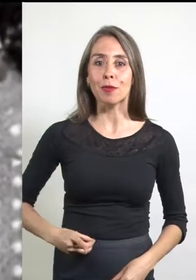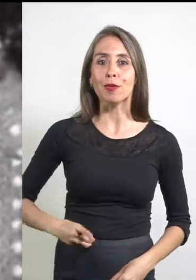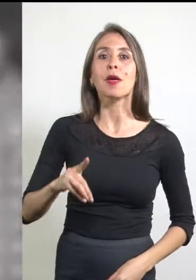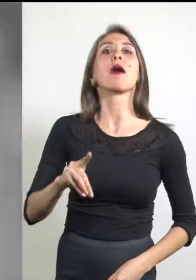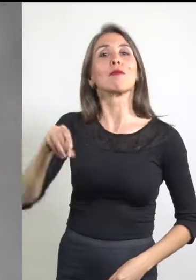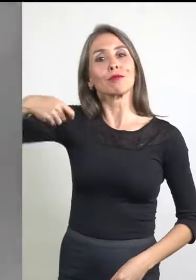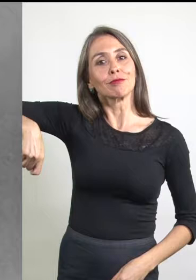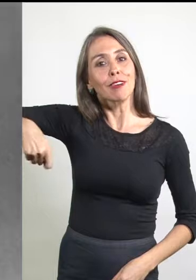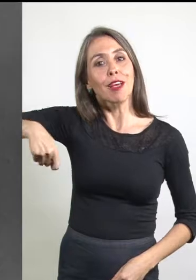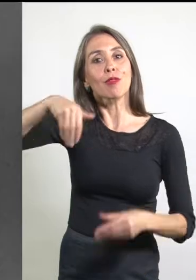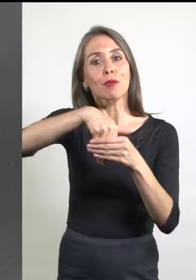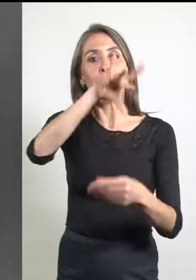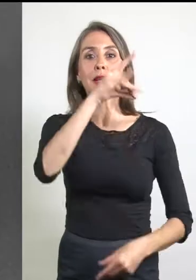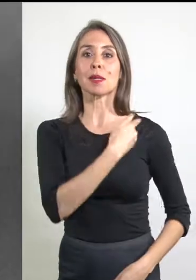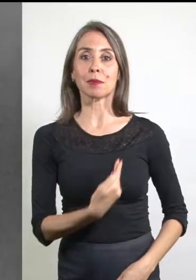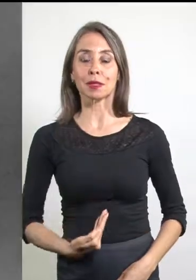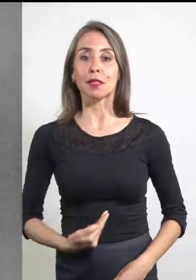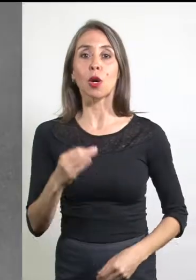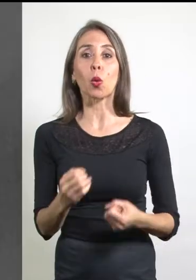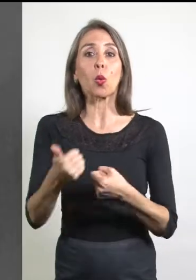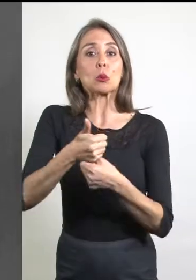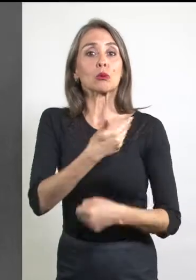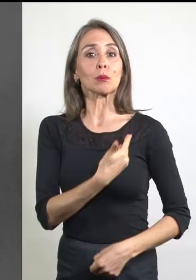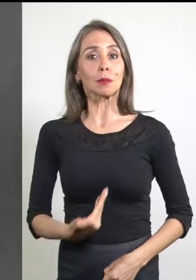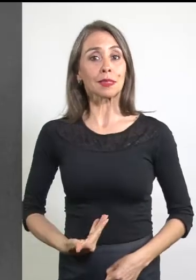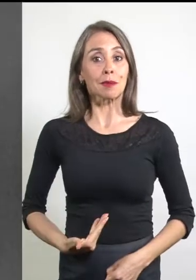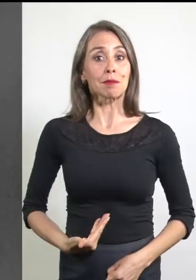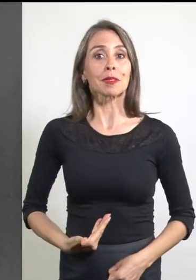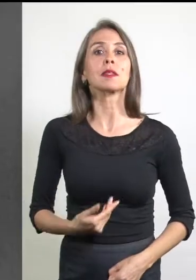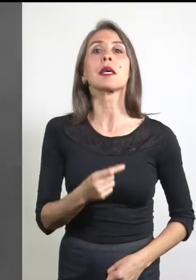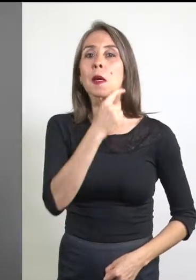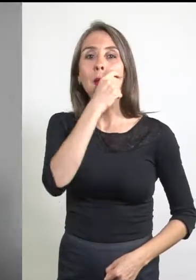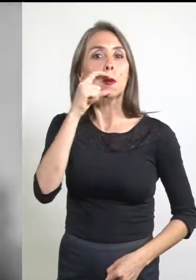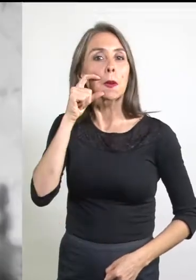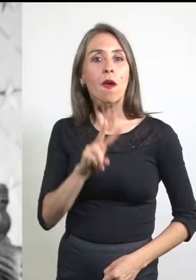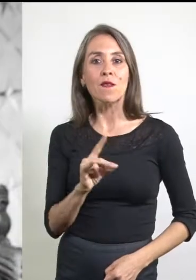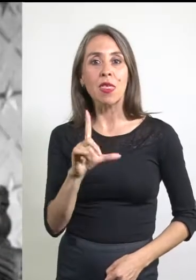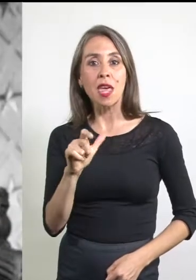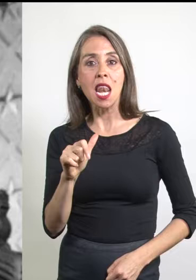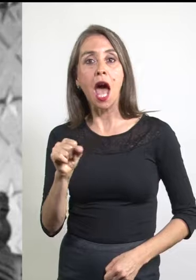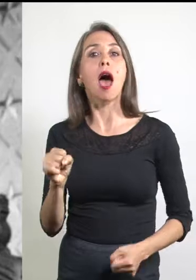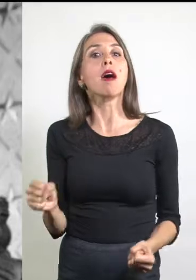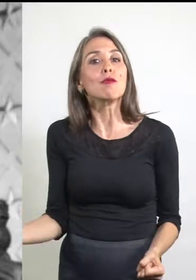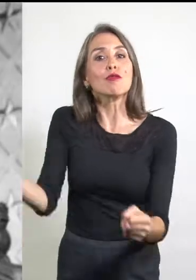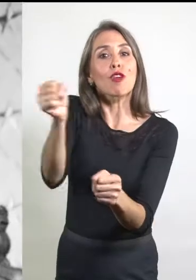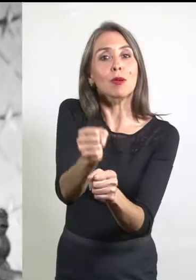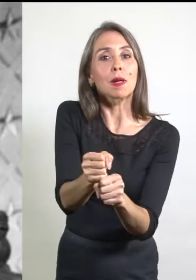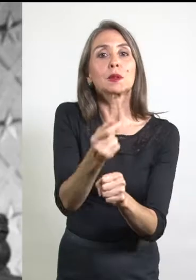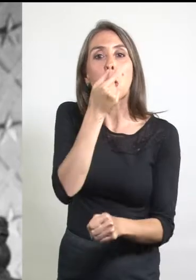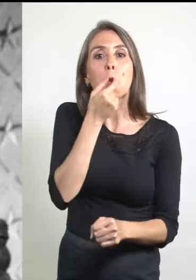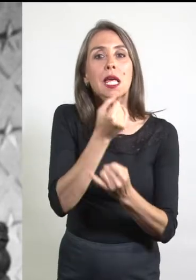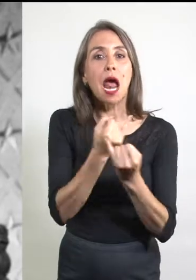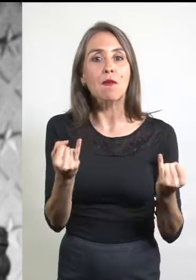presidenciales, gobernada en la época Gabriel González Videla. Lo sucedió Carlos Ibáñez del Campo en el año